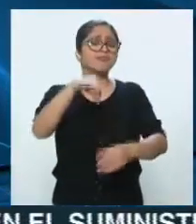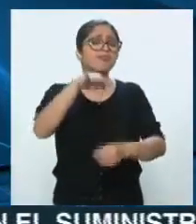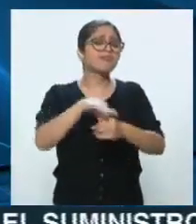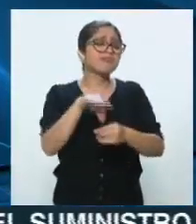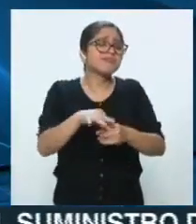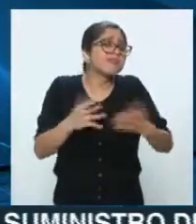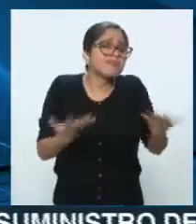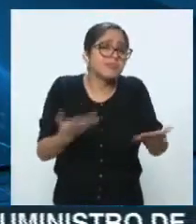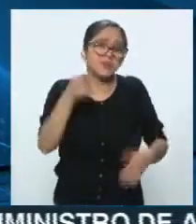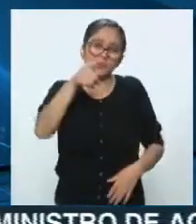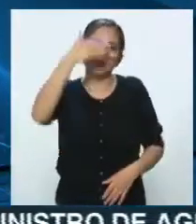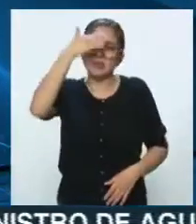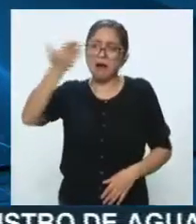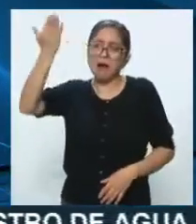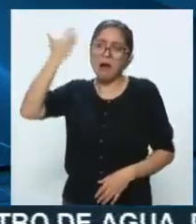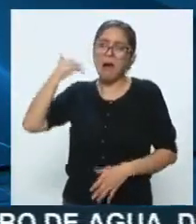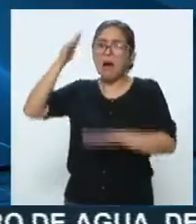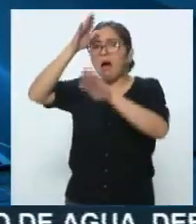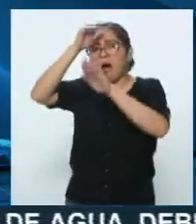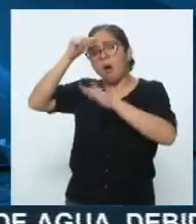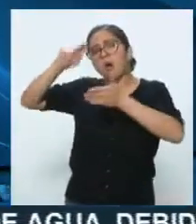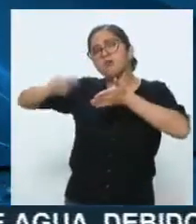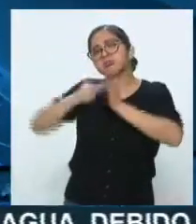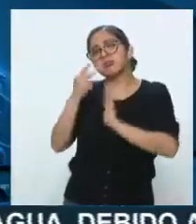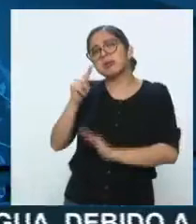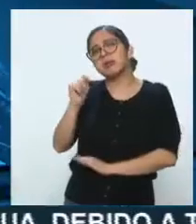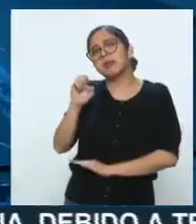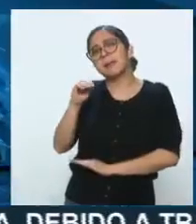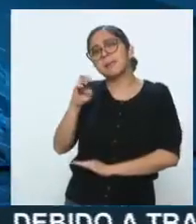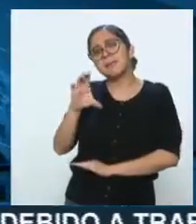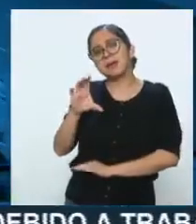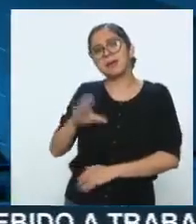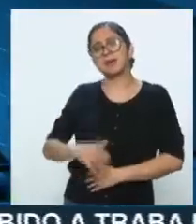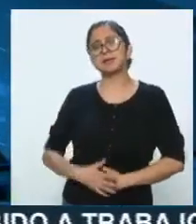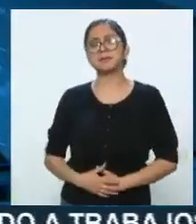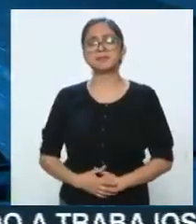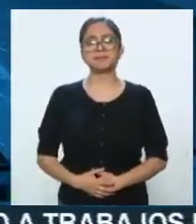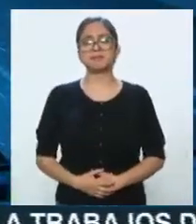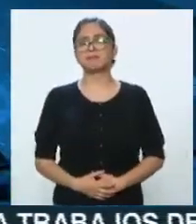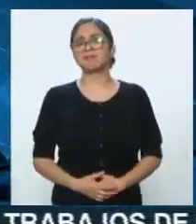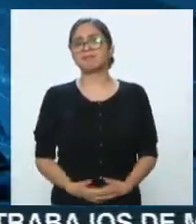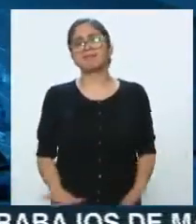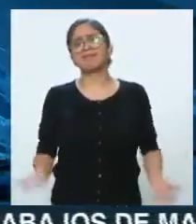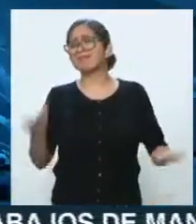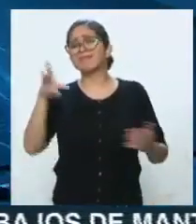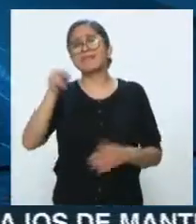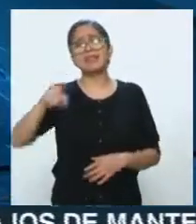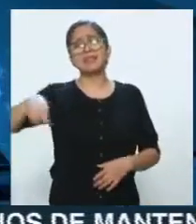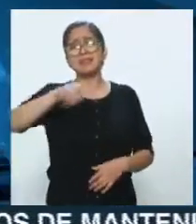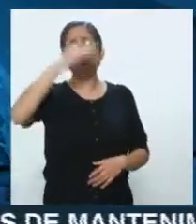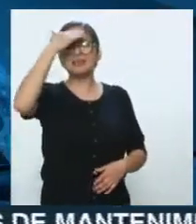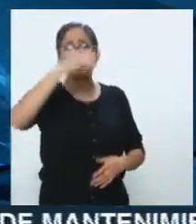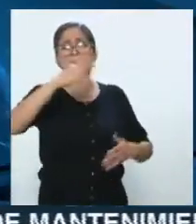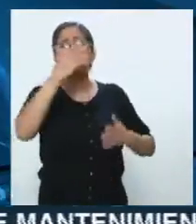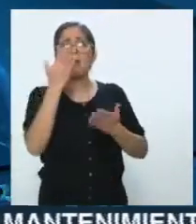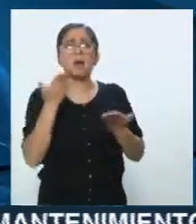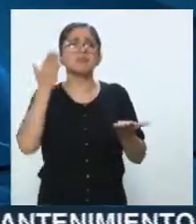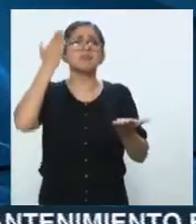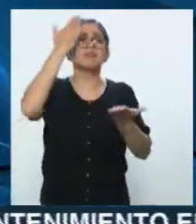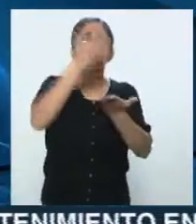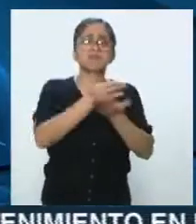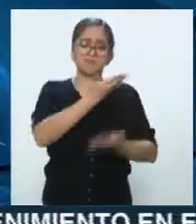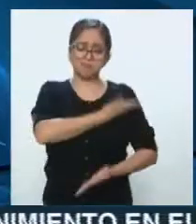es una visita de Estado después de firmar un acuerdo bilateral. Es una visita obligada y es una visita que tiene que ver también con la relación que